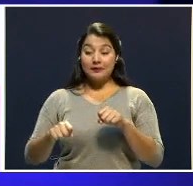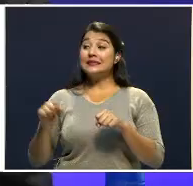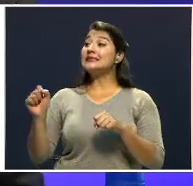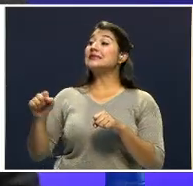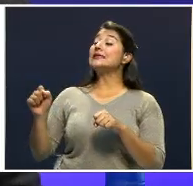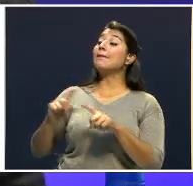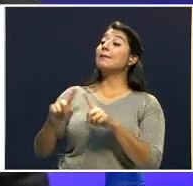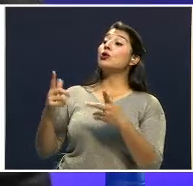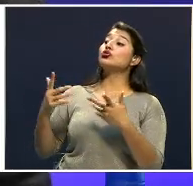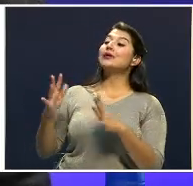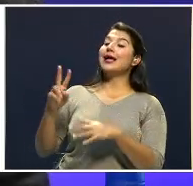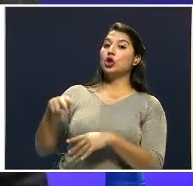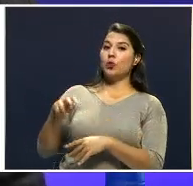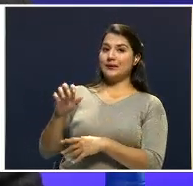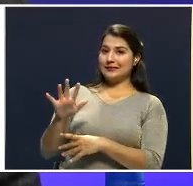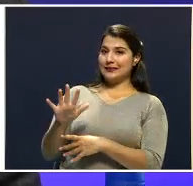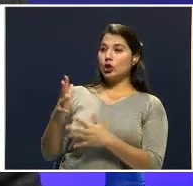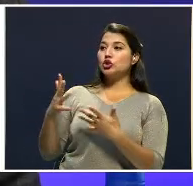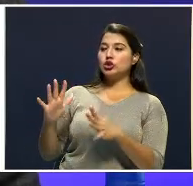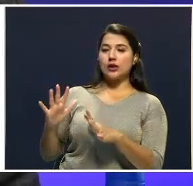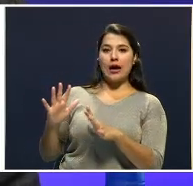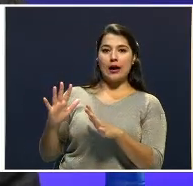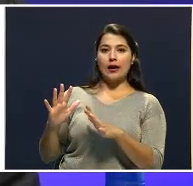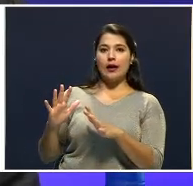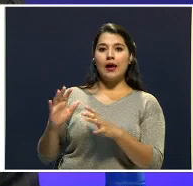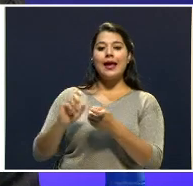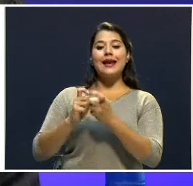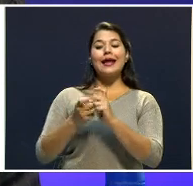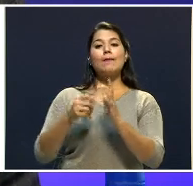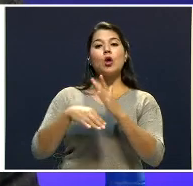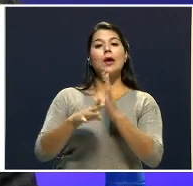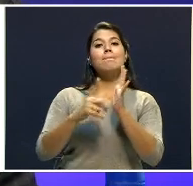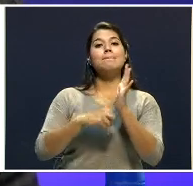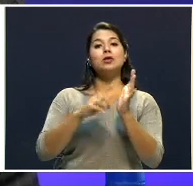en el 2005, el cambio se había producido en el 1998,